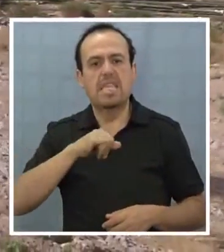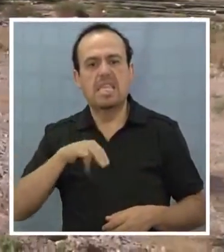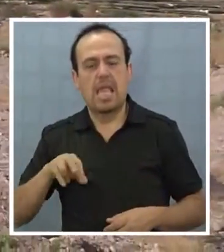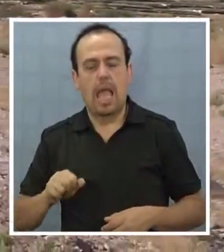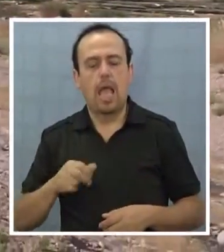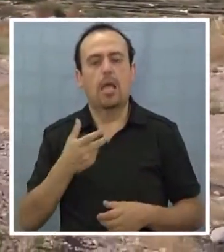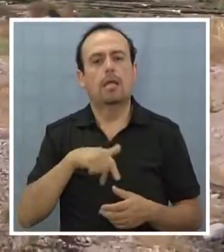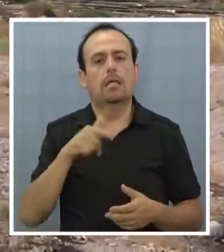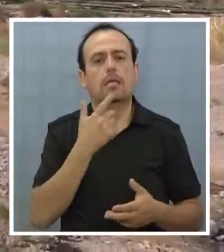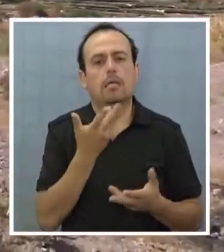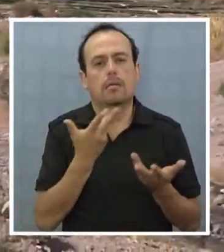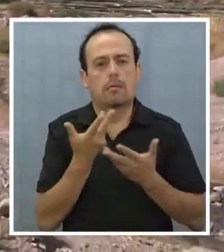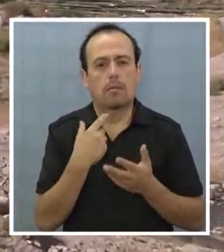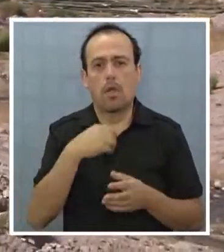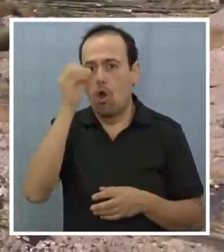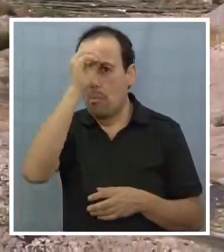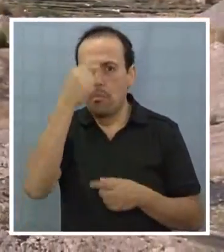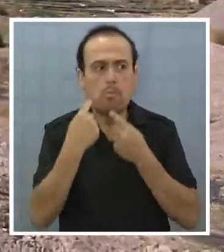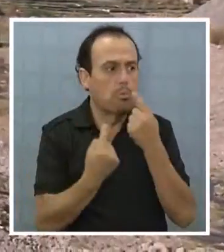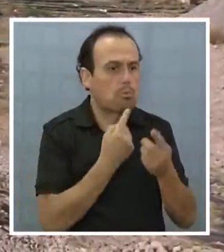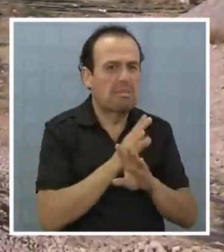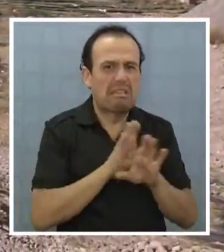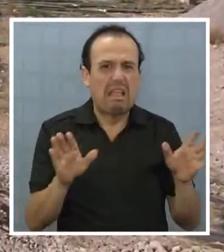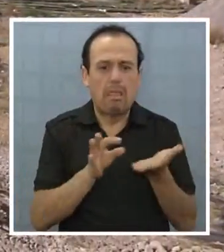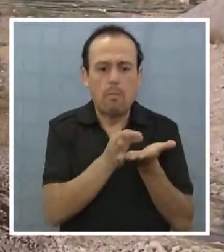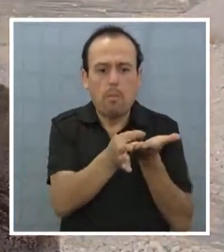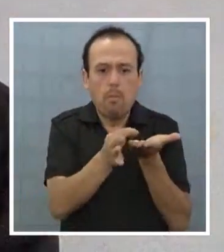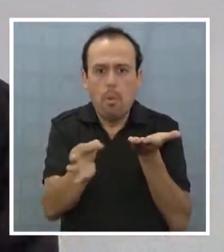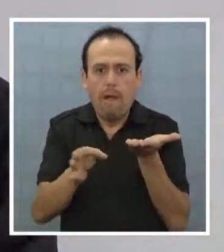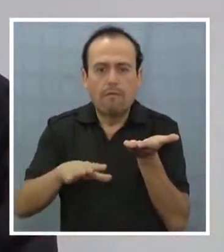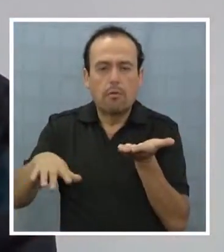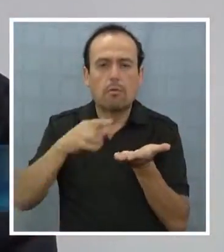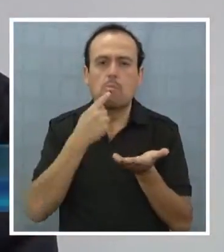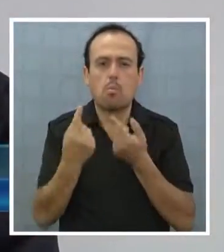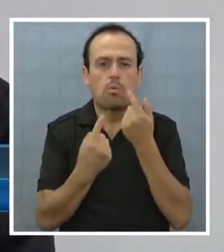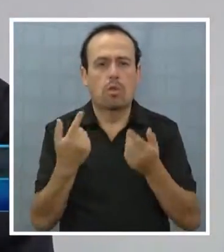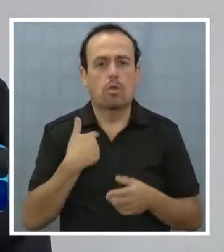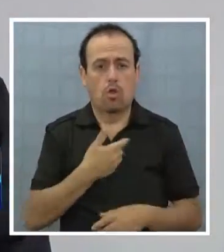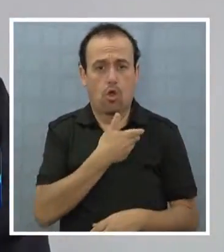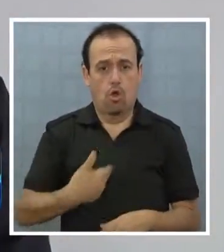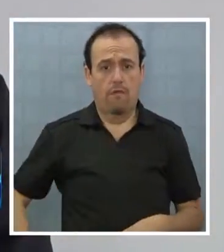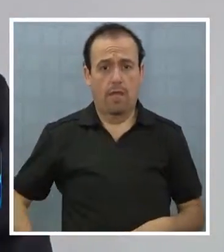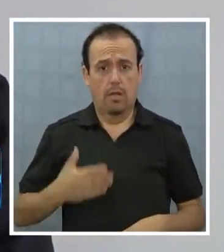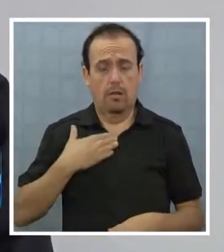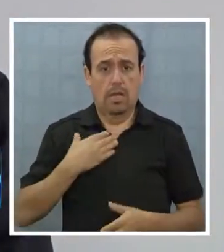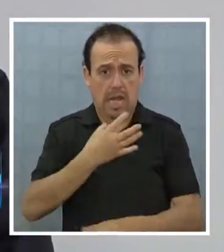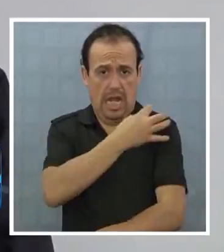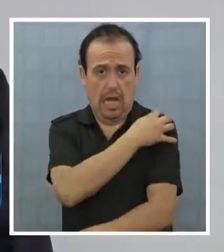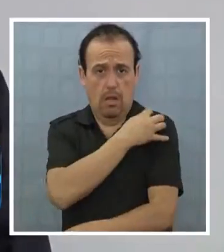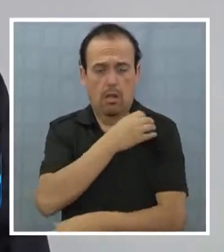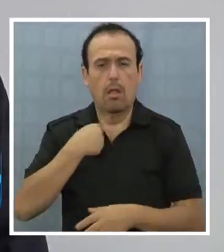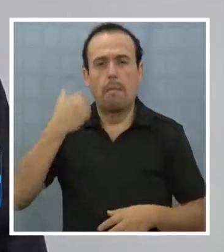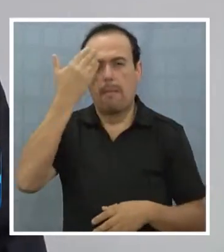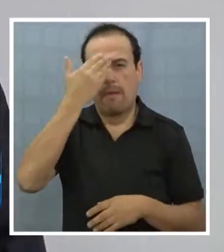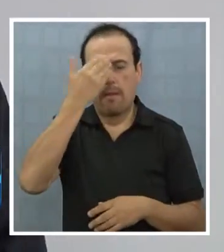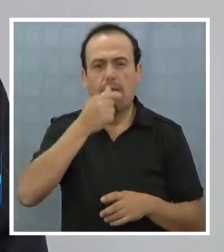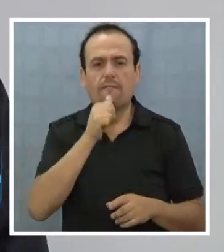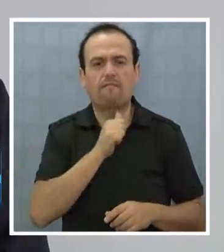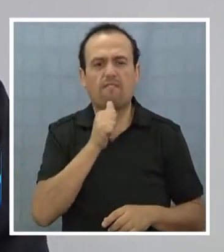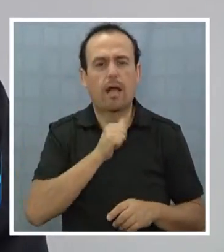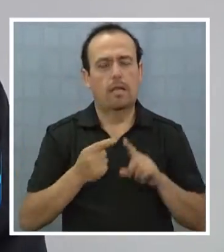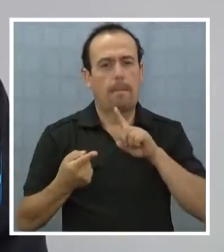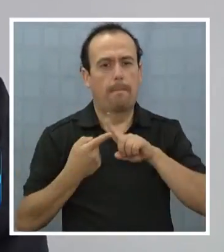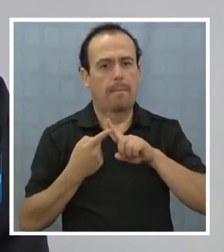de las propuestas se está considerando la opinión de los agricultores ni de los pueblos originarios del sector. A nosotros como gobierno regional nos preocupa tremendamente la falta de participación